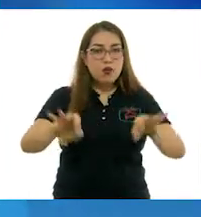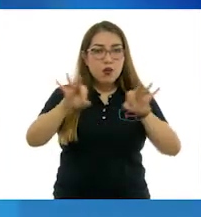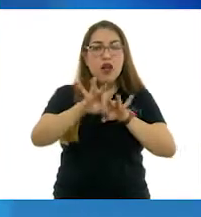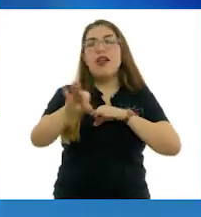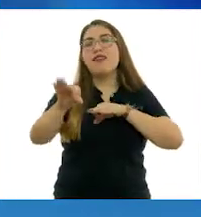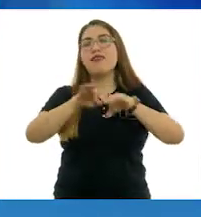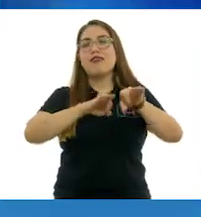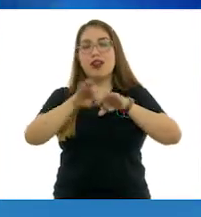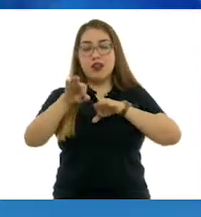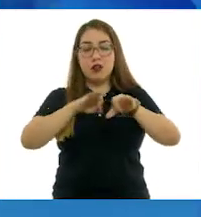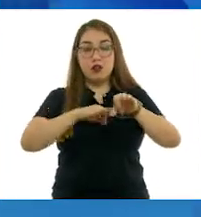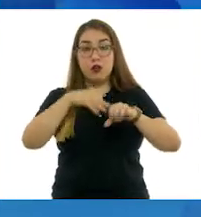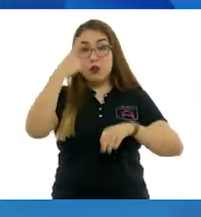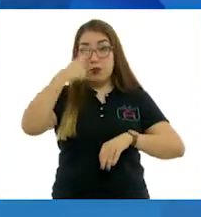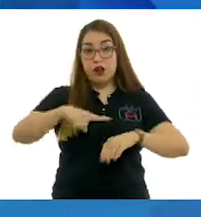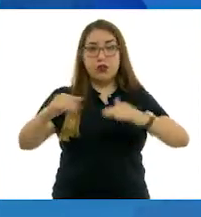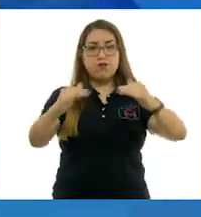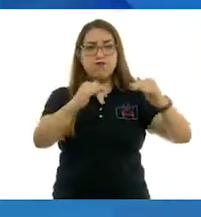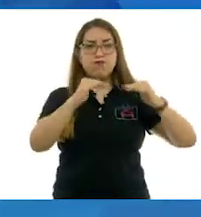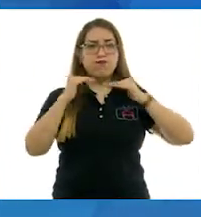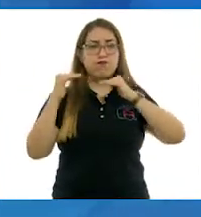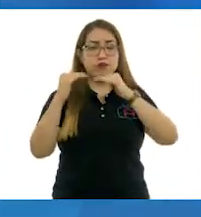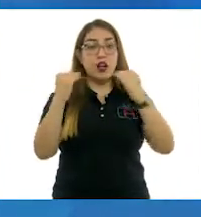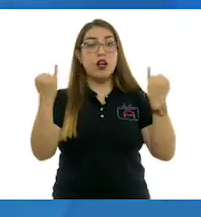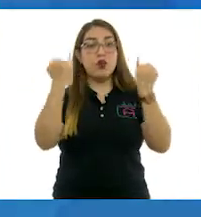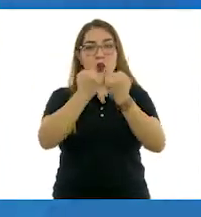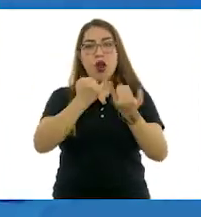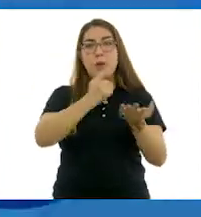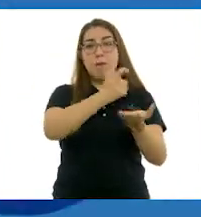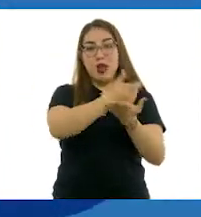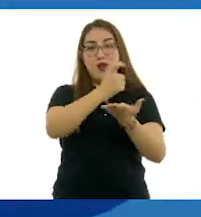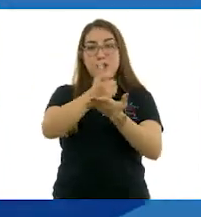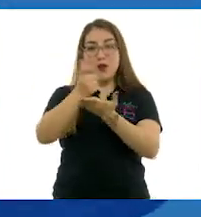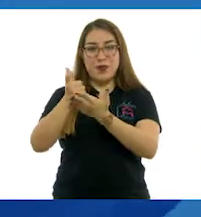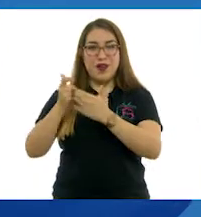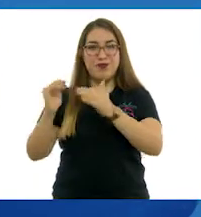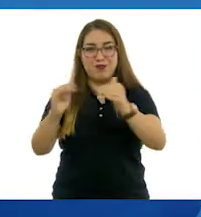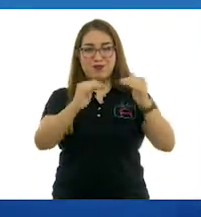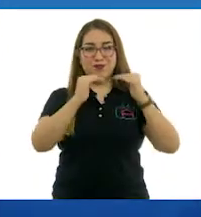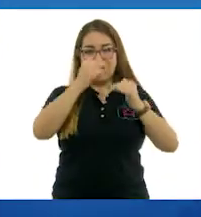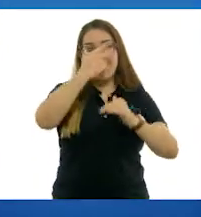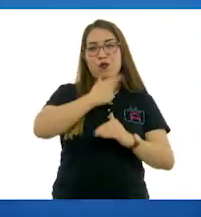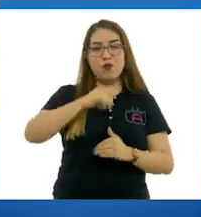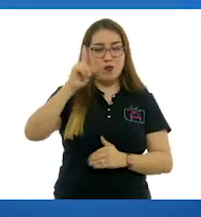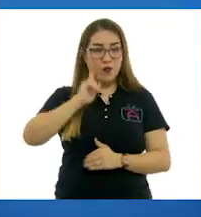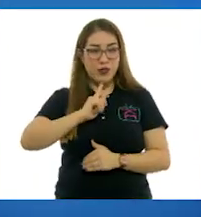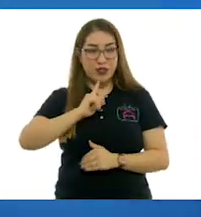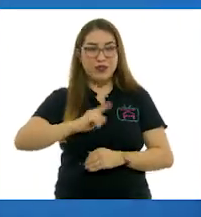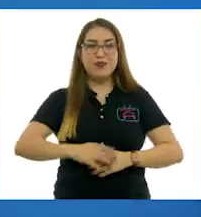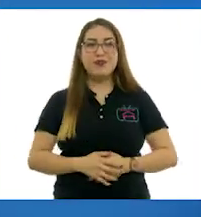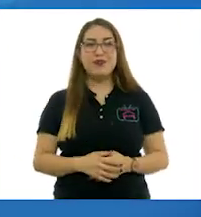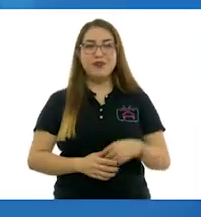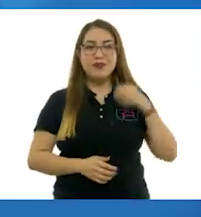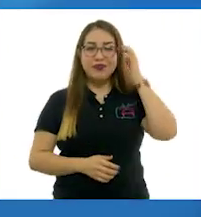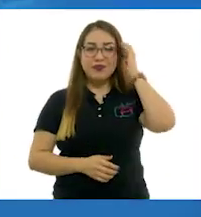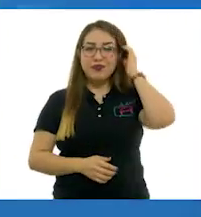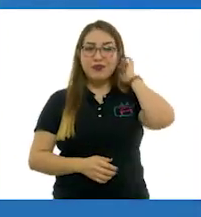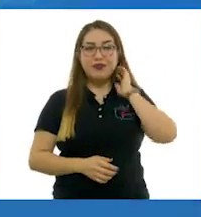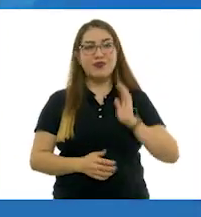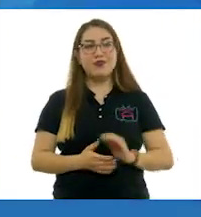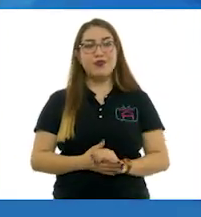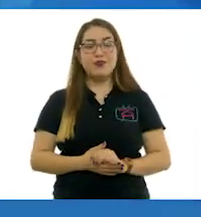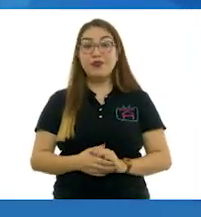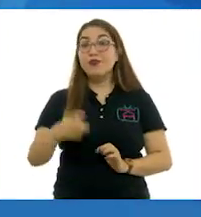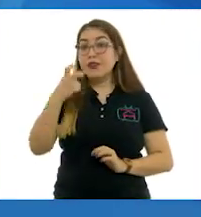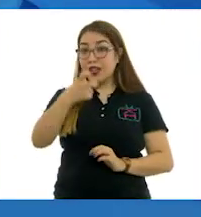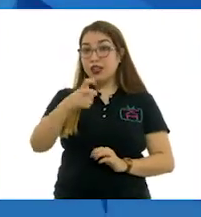que a trabajo igual hubiera salario igual. Y esto finalmente fue adoptado por la